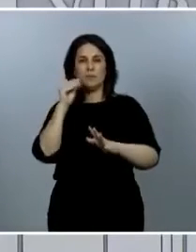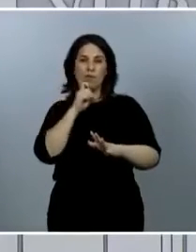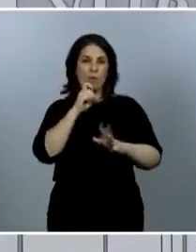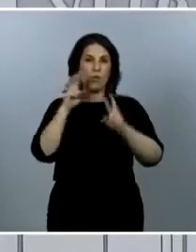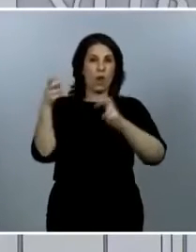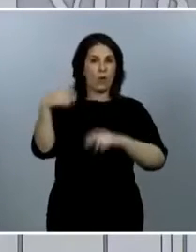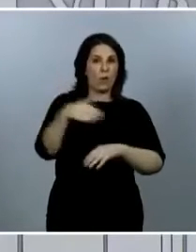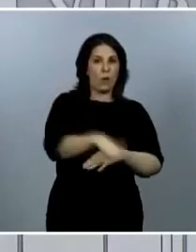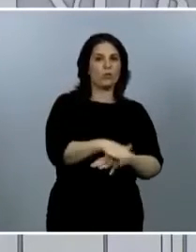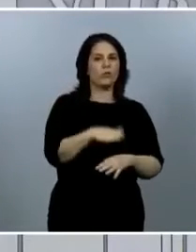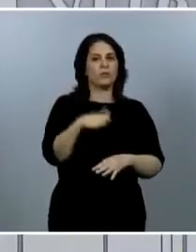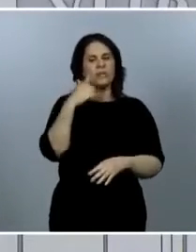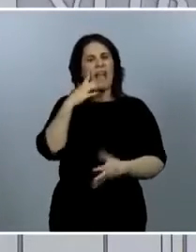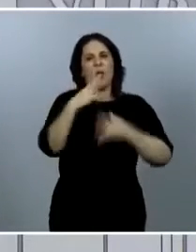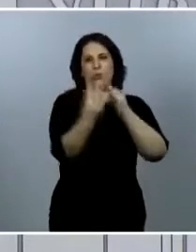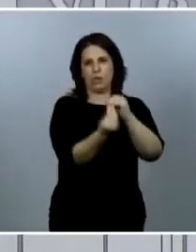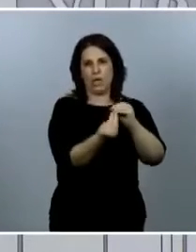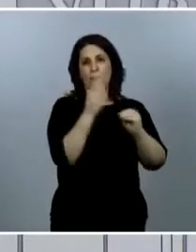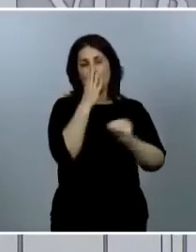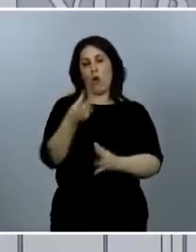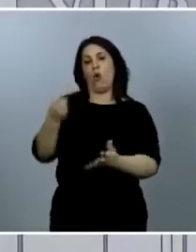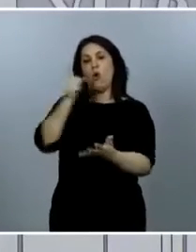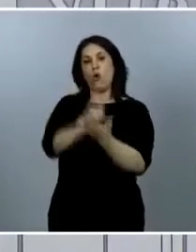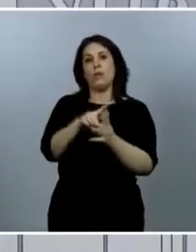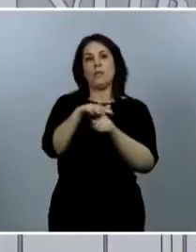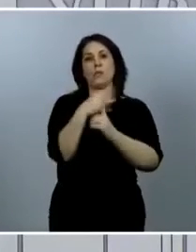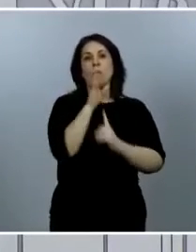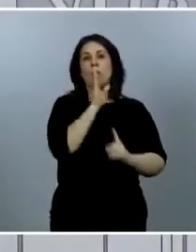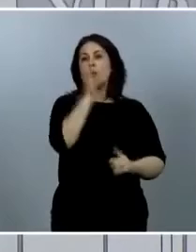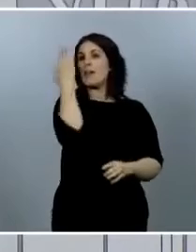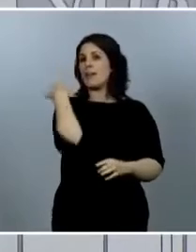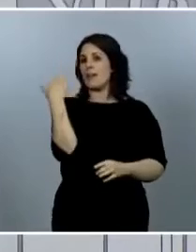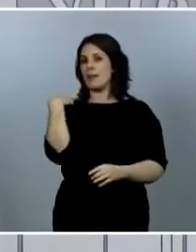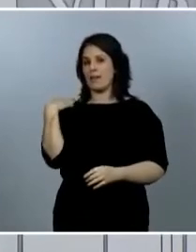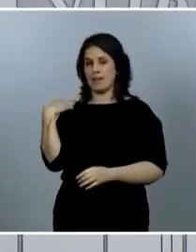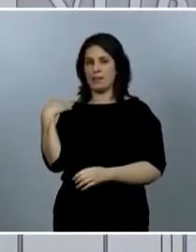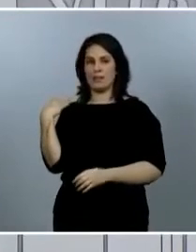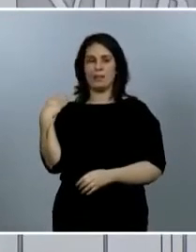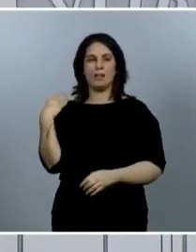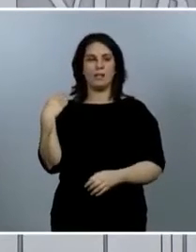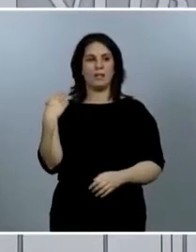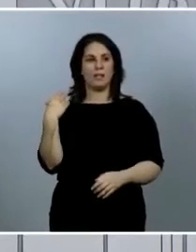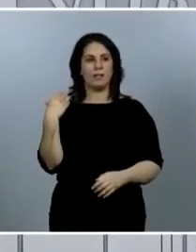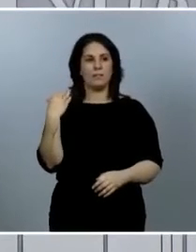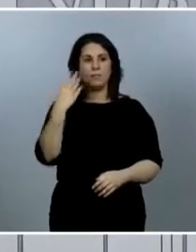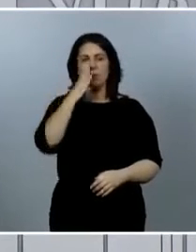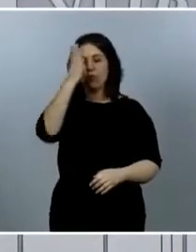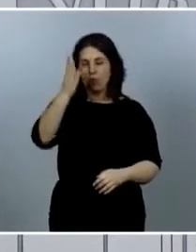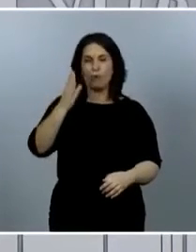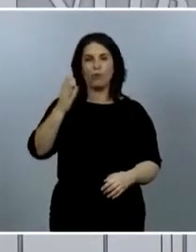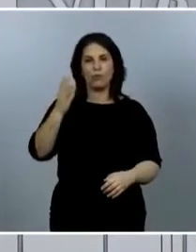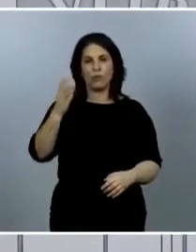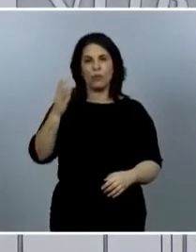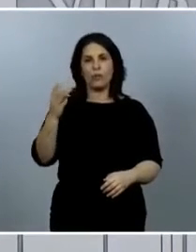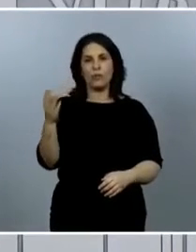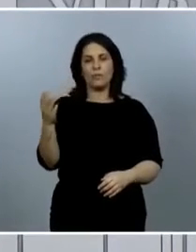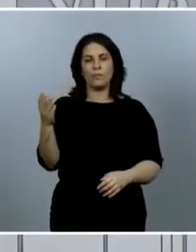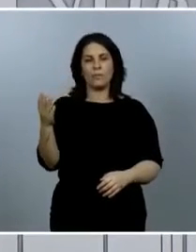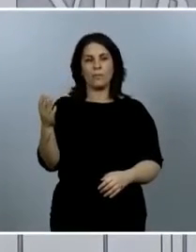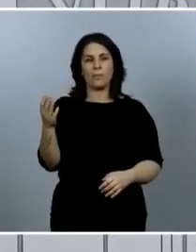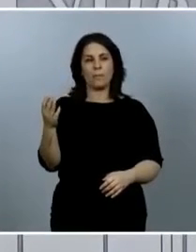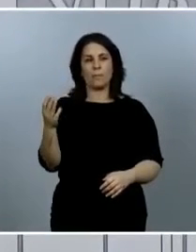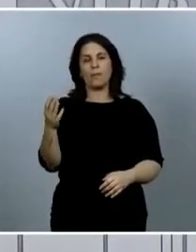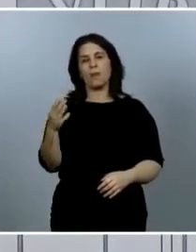porque volveremos a la misma situación que hemos estado ya previamente en la que podíamos